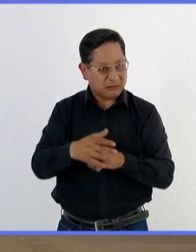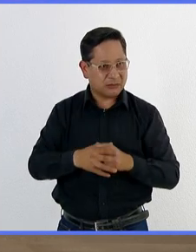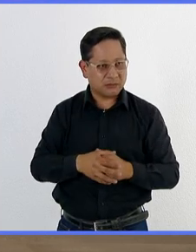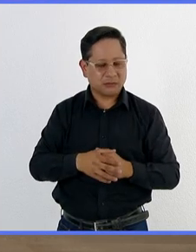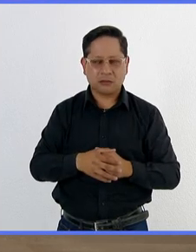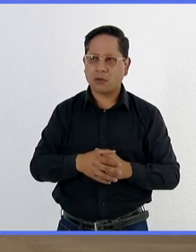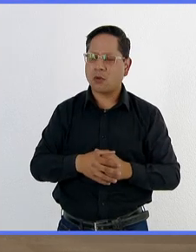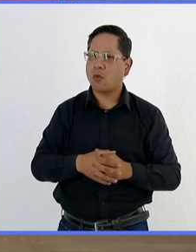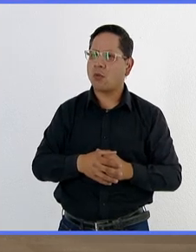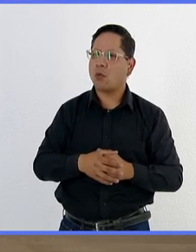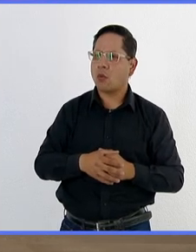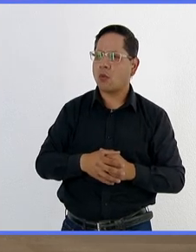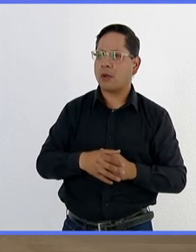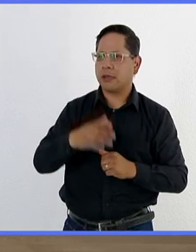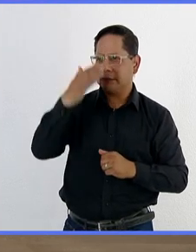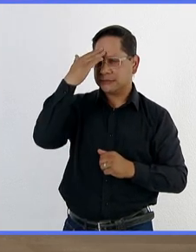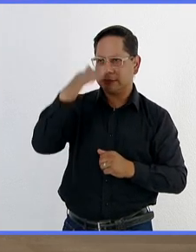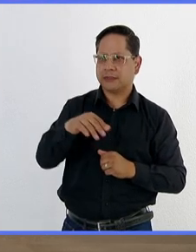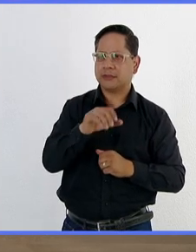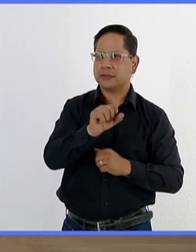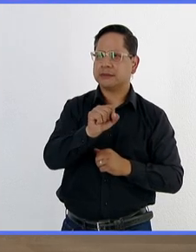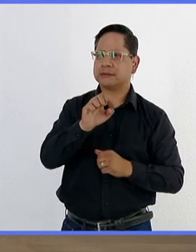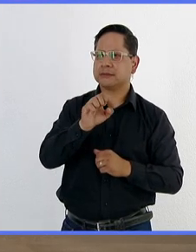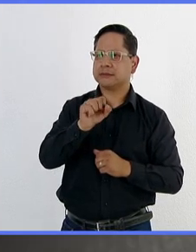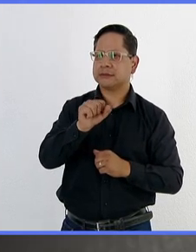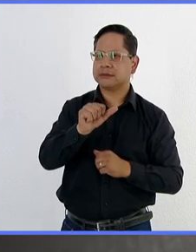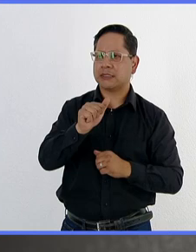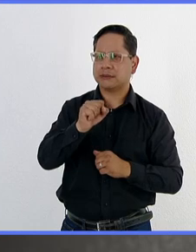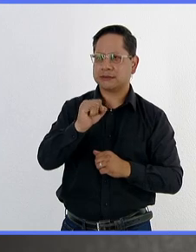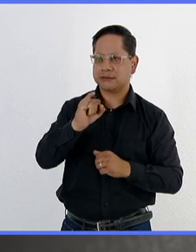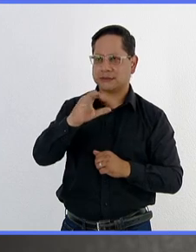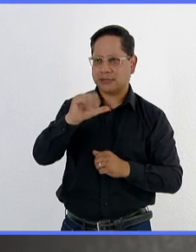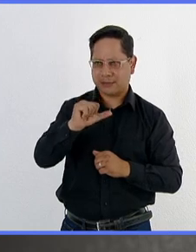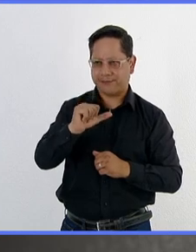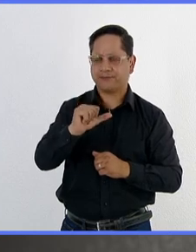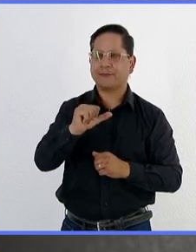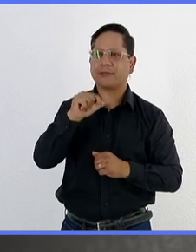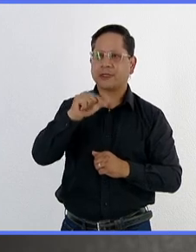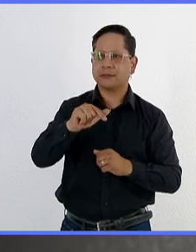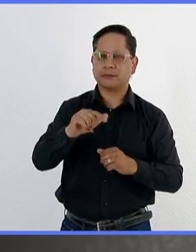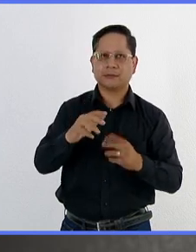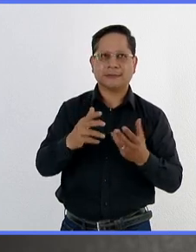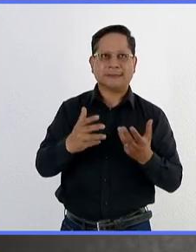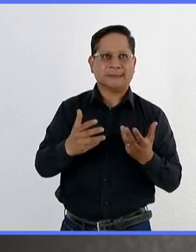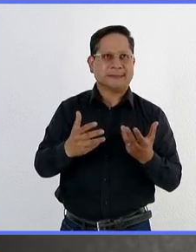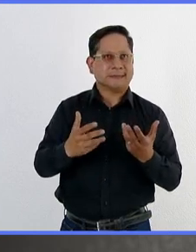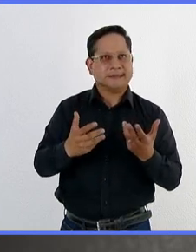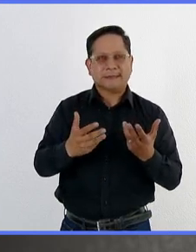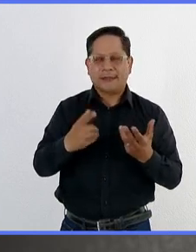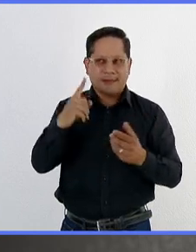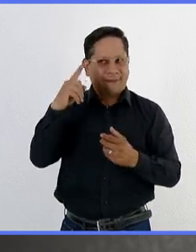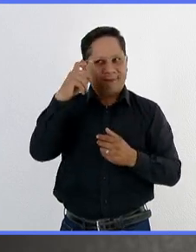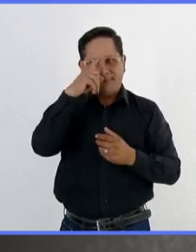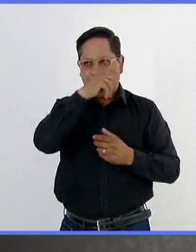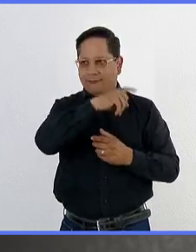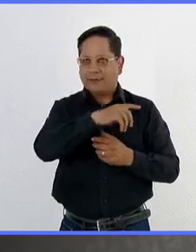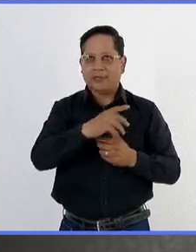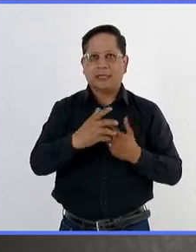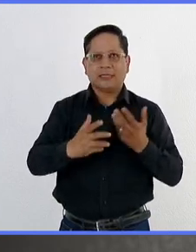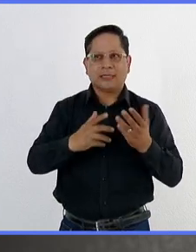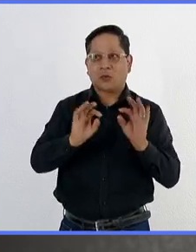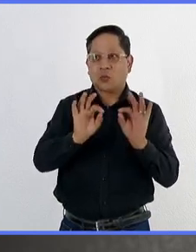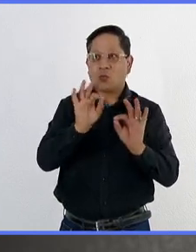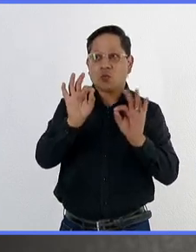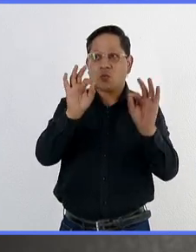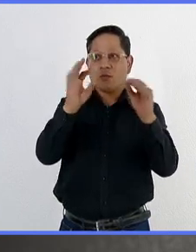Lo que es el Servicio Nacional de Sanidad, Hidro, Cuidad y Calidad Agroalimentaria es muy complejo. Esto estamos solamente hablando